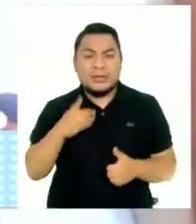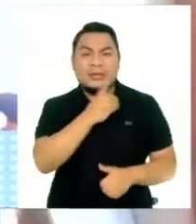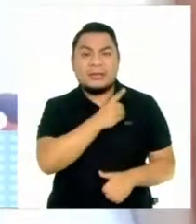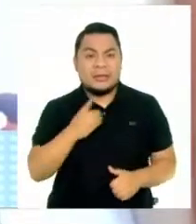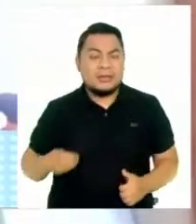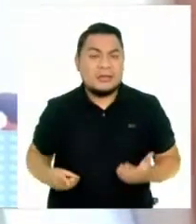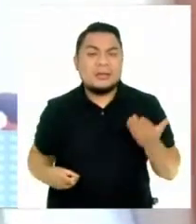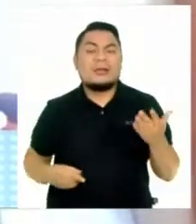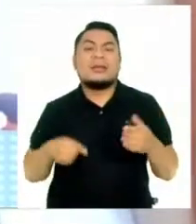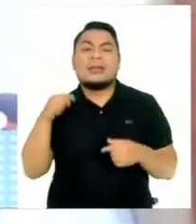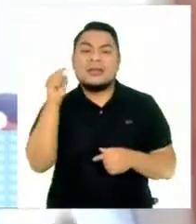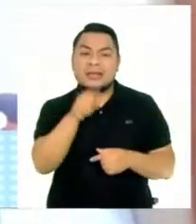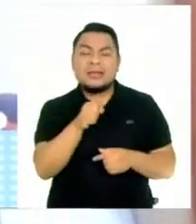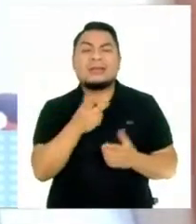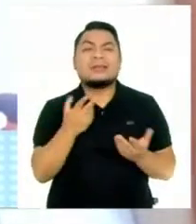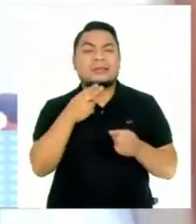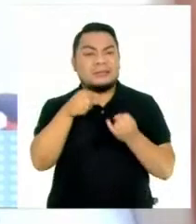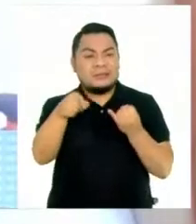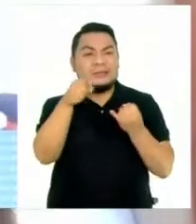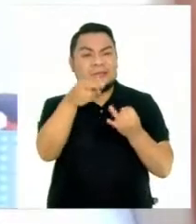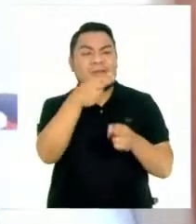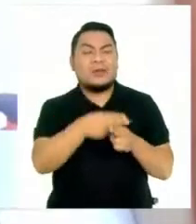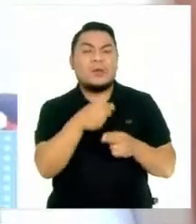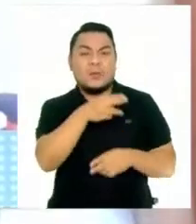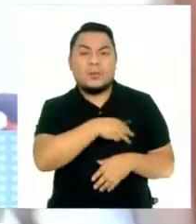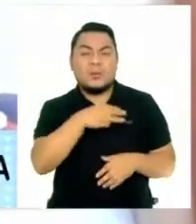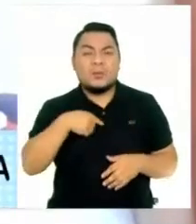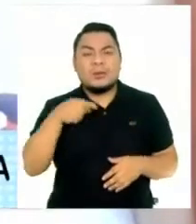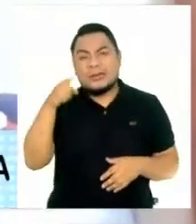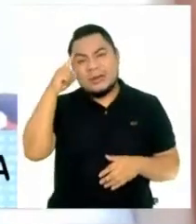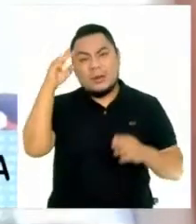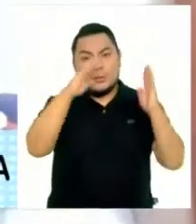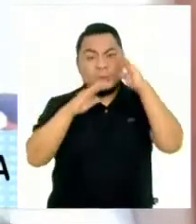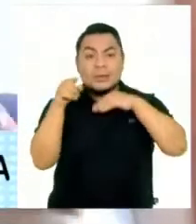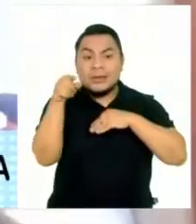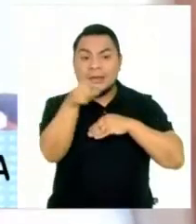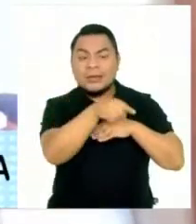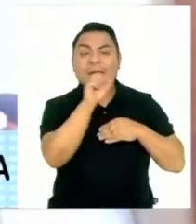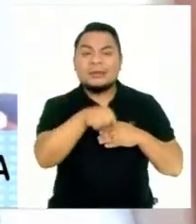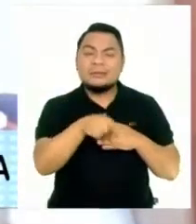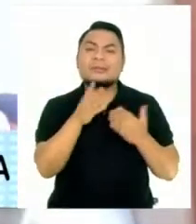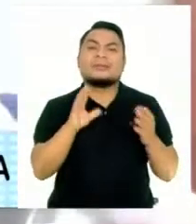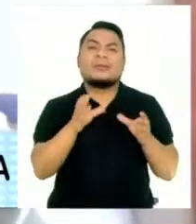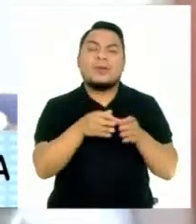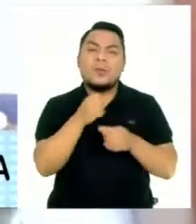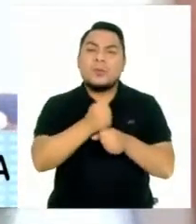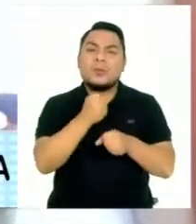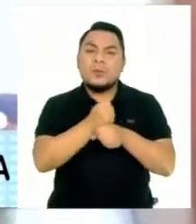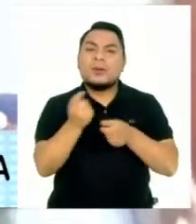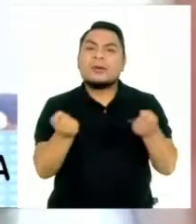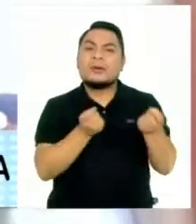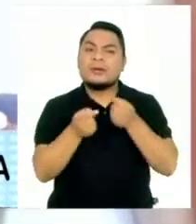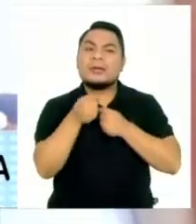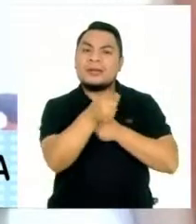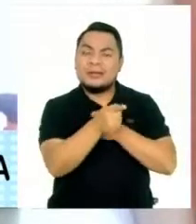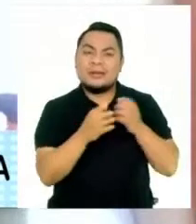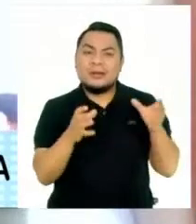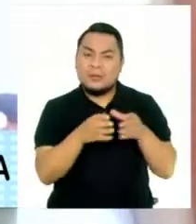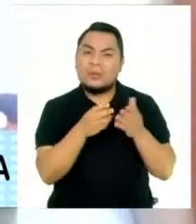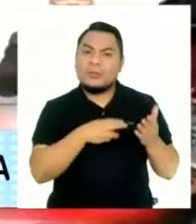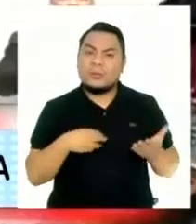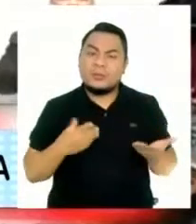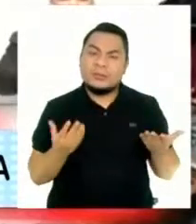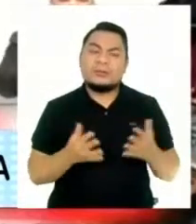generales. Y esos nombramientos, esos son los que quizás debería preocuparnos porque son ellos los que soportan la parte más de gestión de la